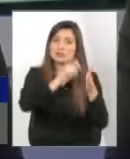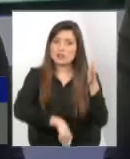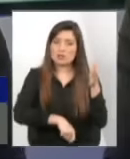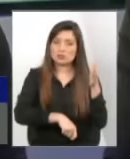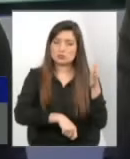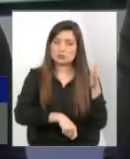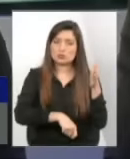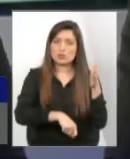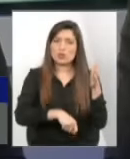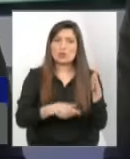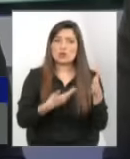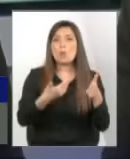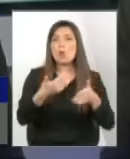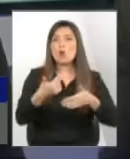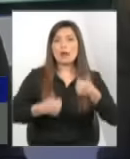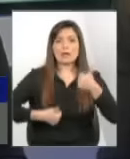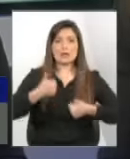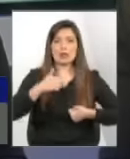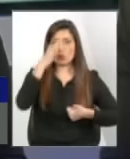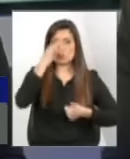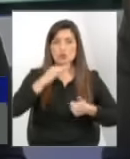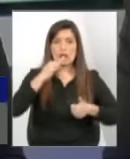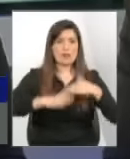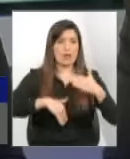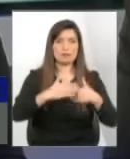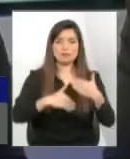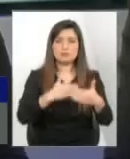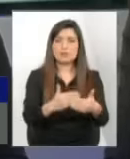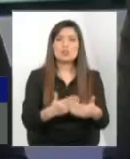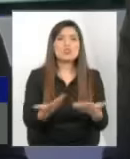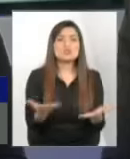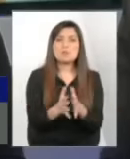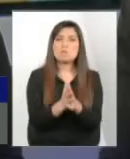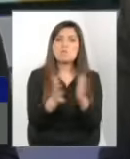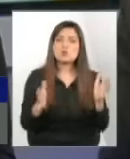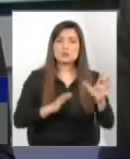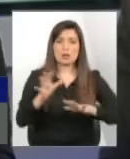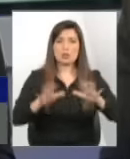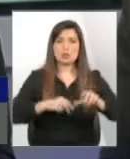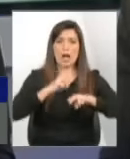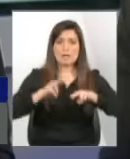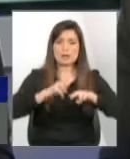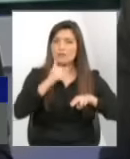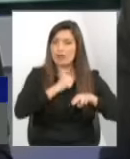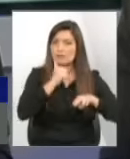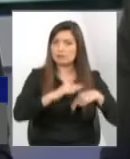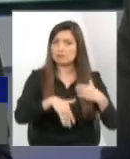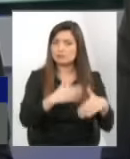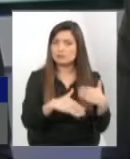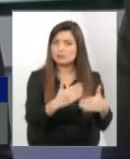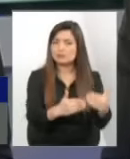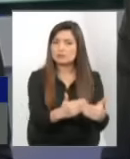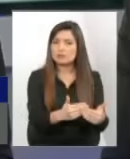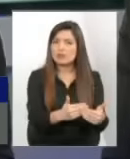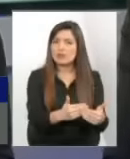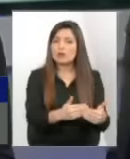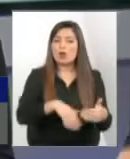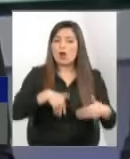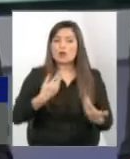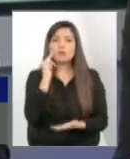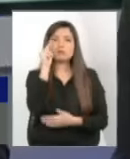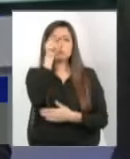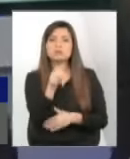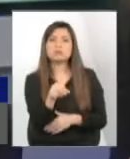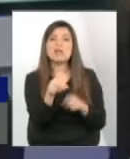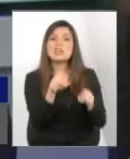con carreras funcionarias y por lo tanto hay tantas cosas por hacer pero hoy día no se visualiza claramente